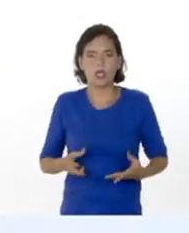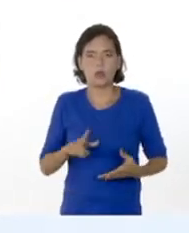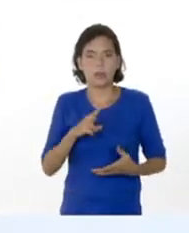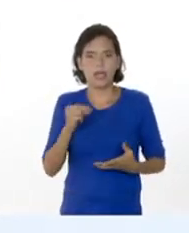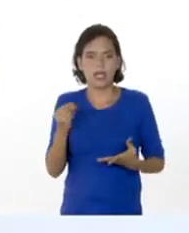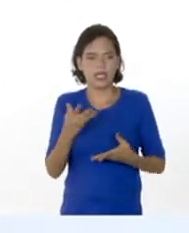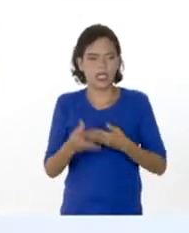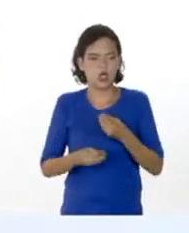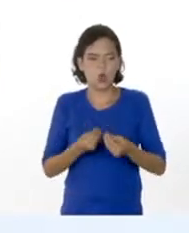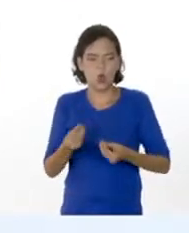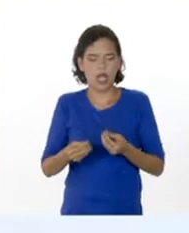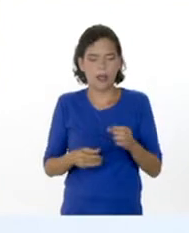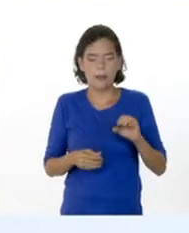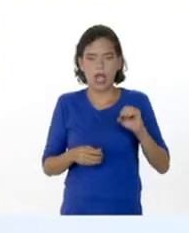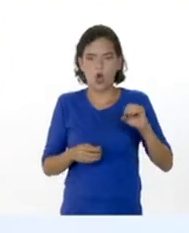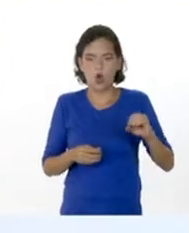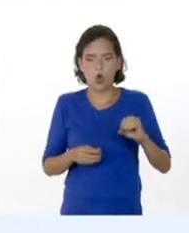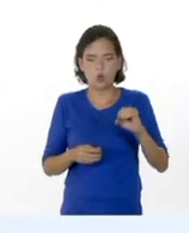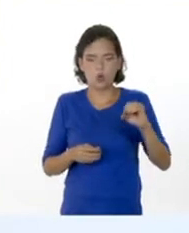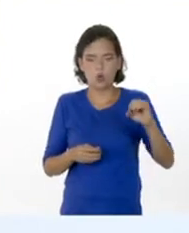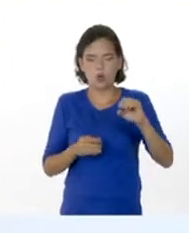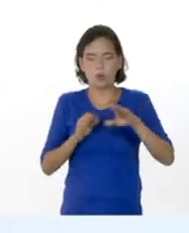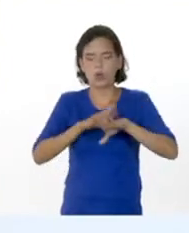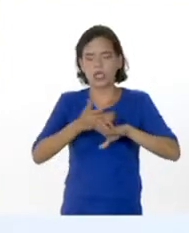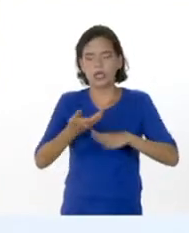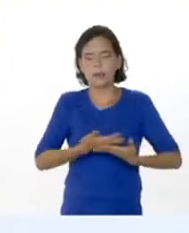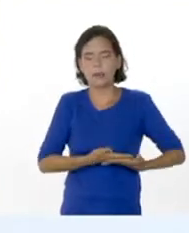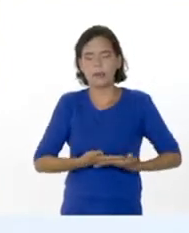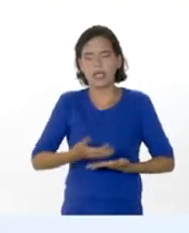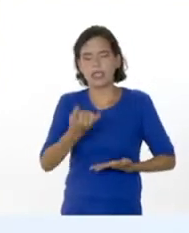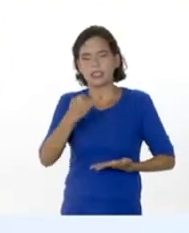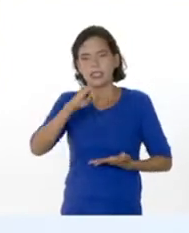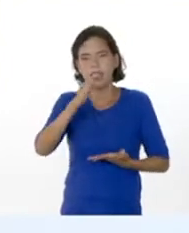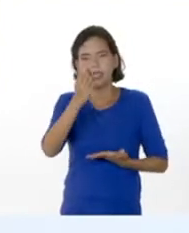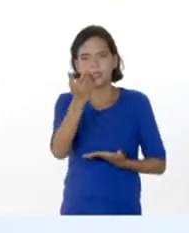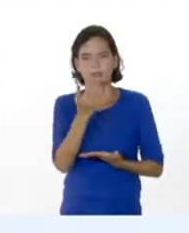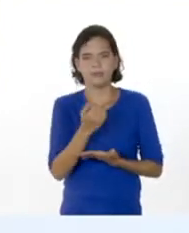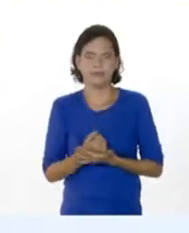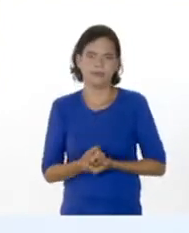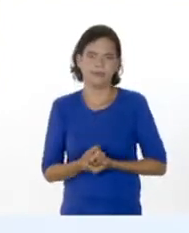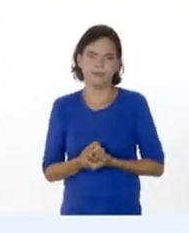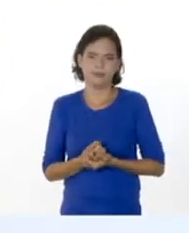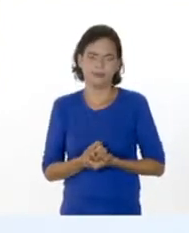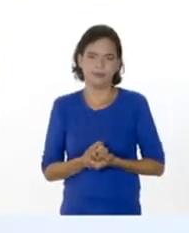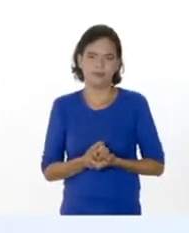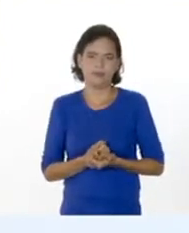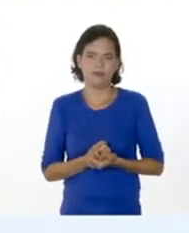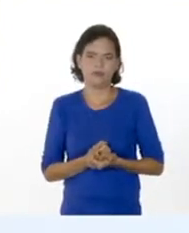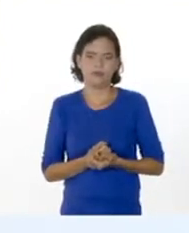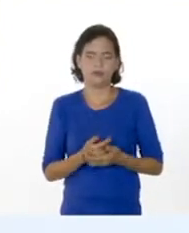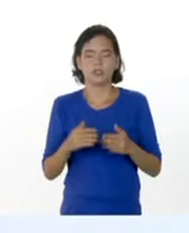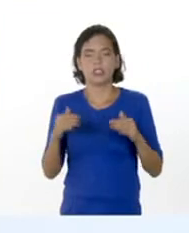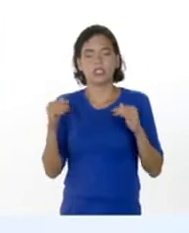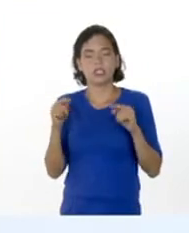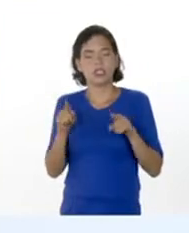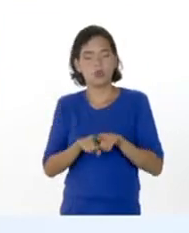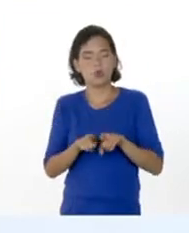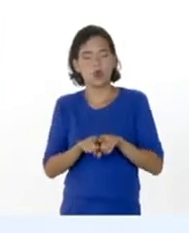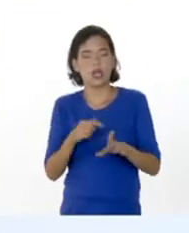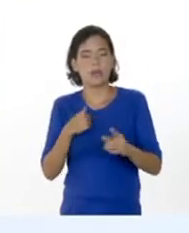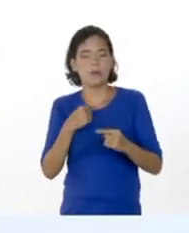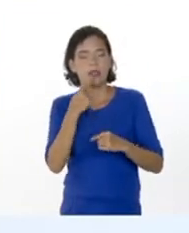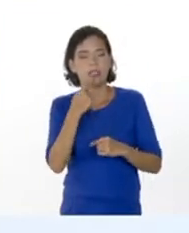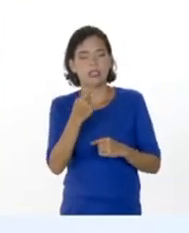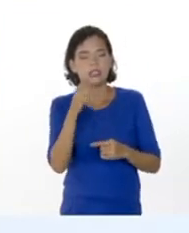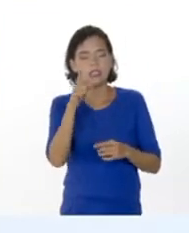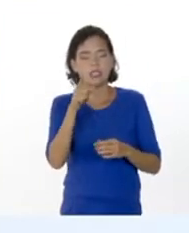óvulos. ¿Por qué no lo va a producir? Porque ya está el bebecito allí formándose, entonces no necesitamos más óvulos para ser fecundado. E igualmente le va a decir a